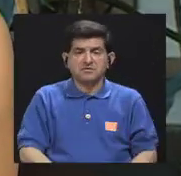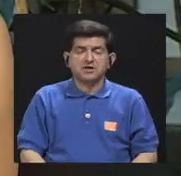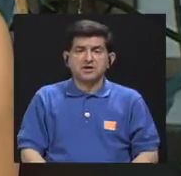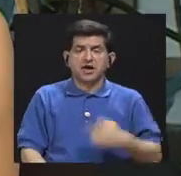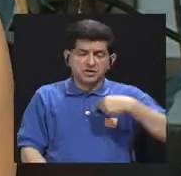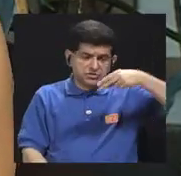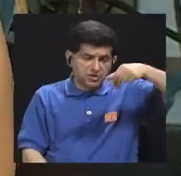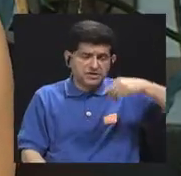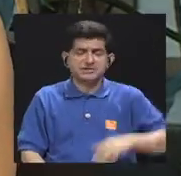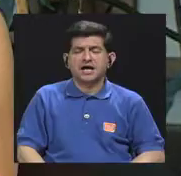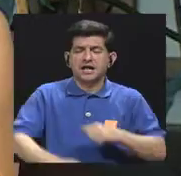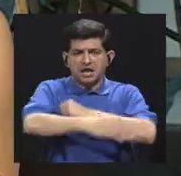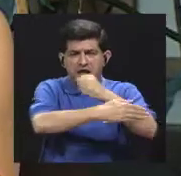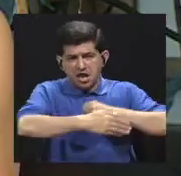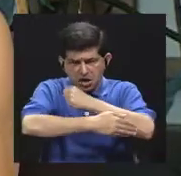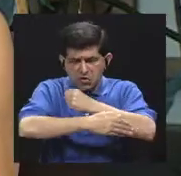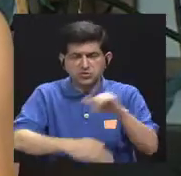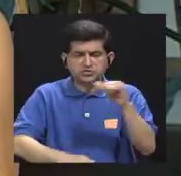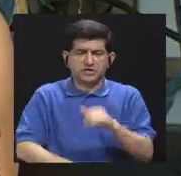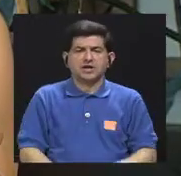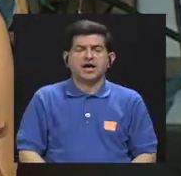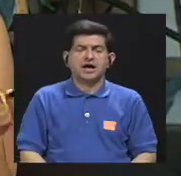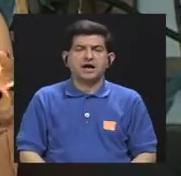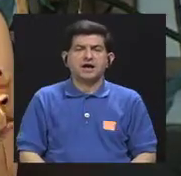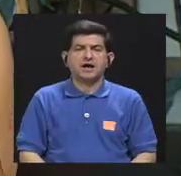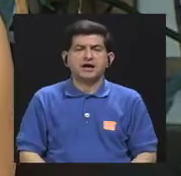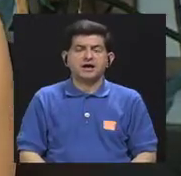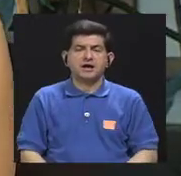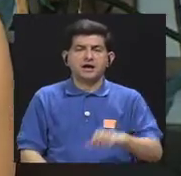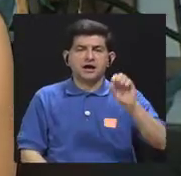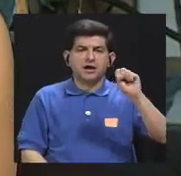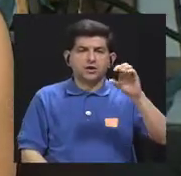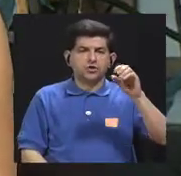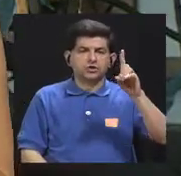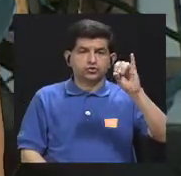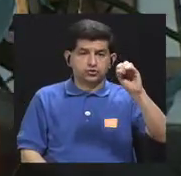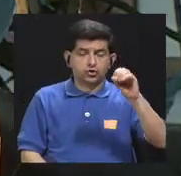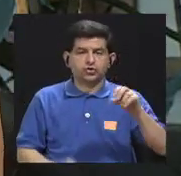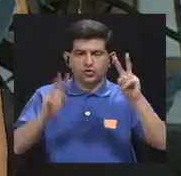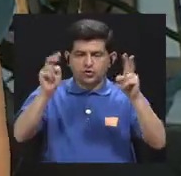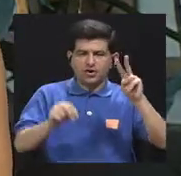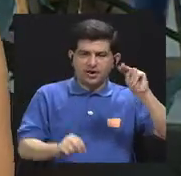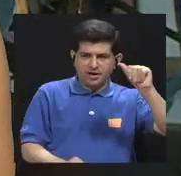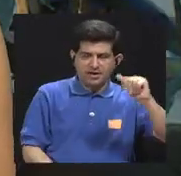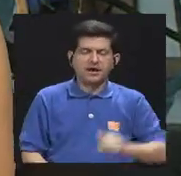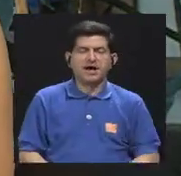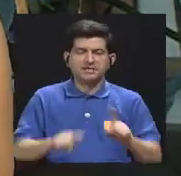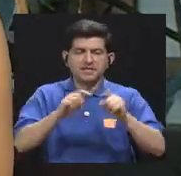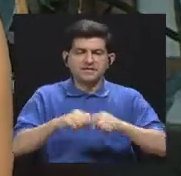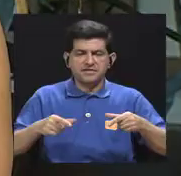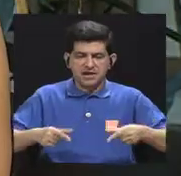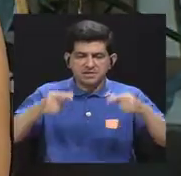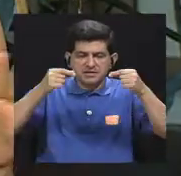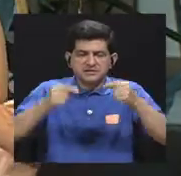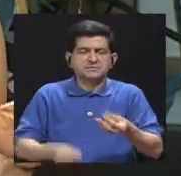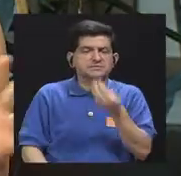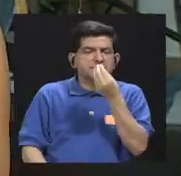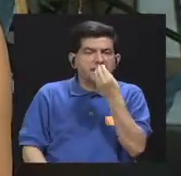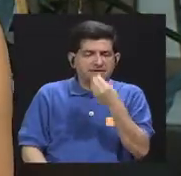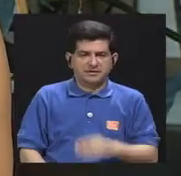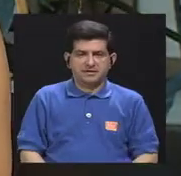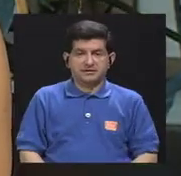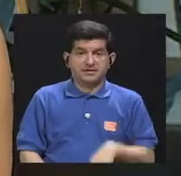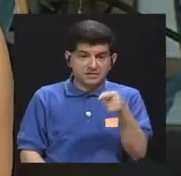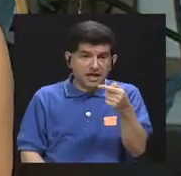sal que yo le agrego al cocinar, también el sodio que proviene de alimentos naturales, de los paquetitos que nos comemos, en todo el día,